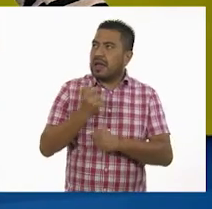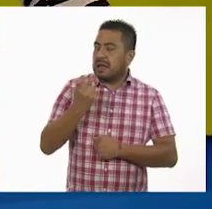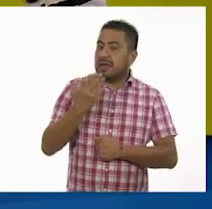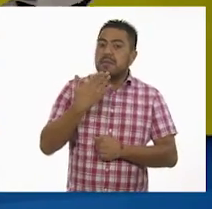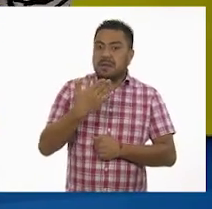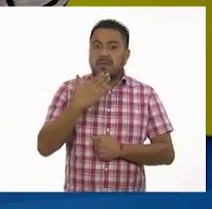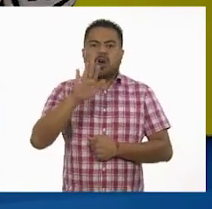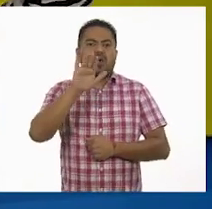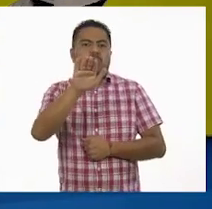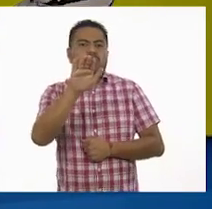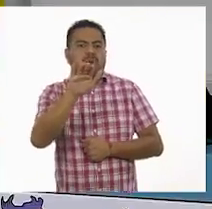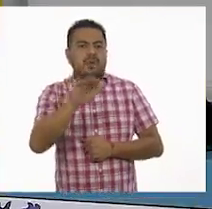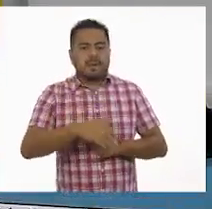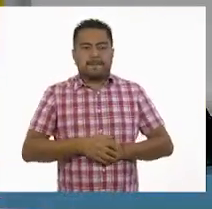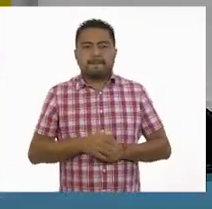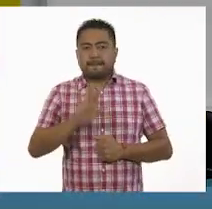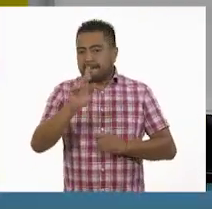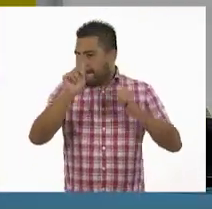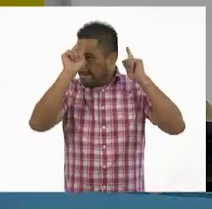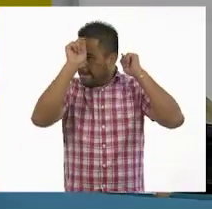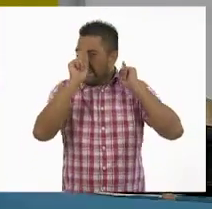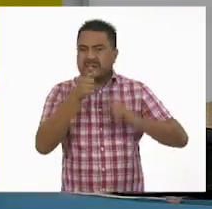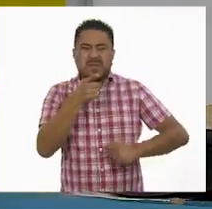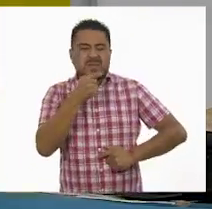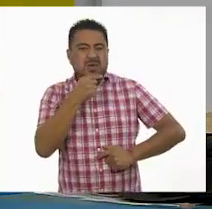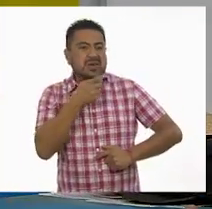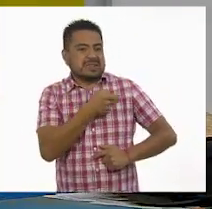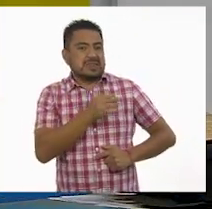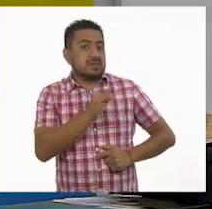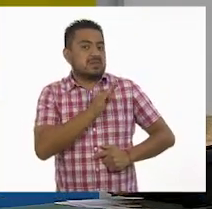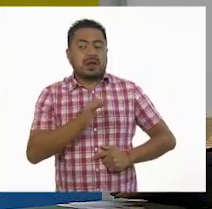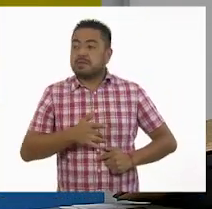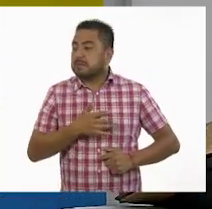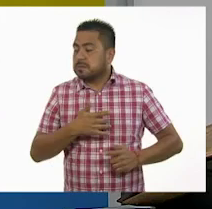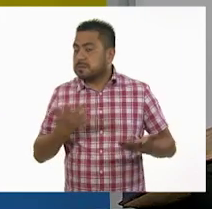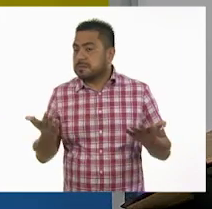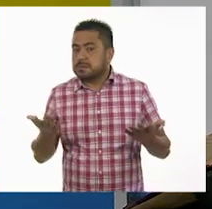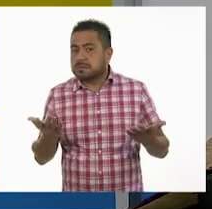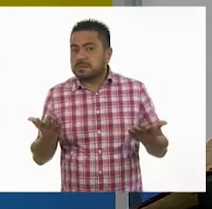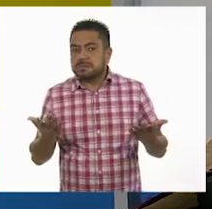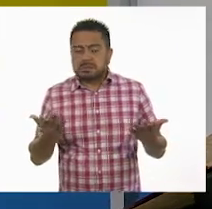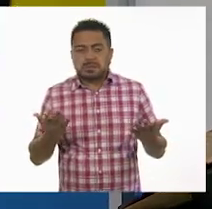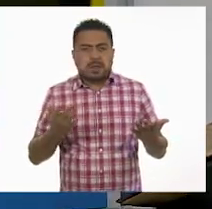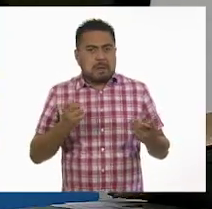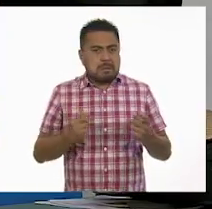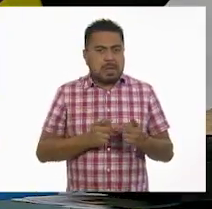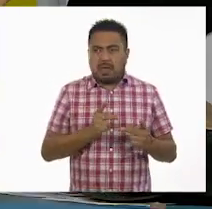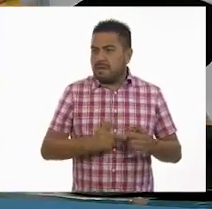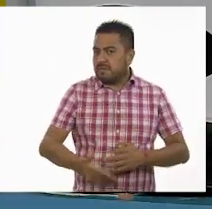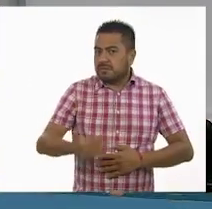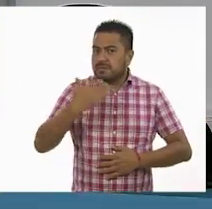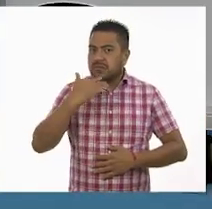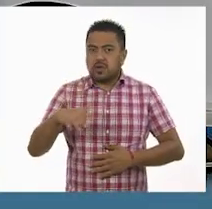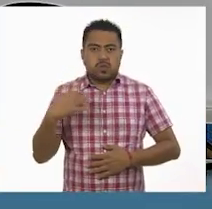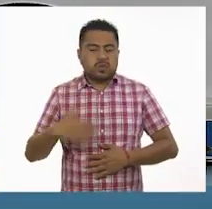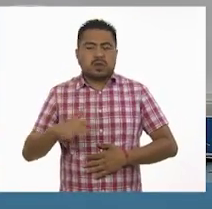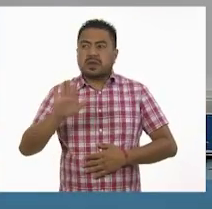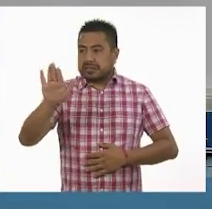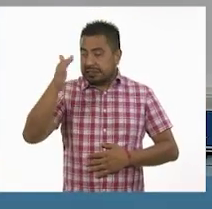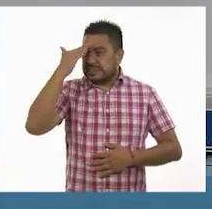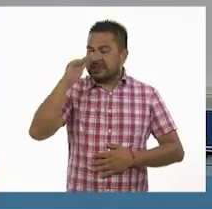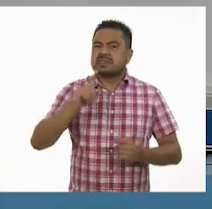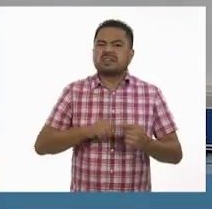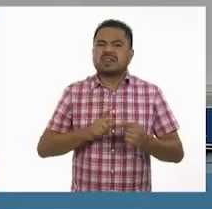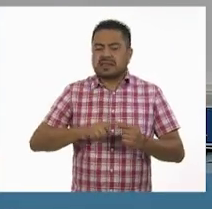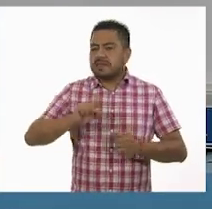bien, muy bien. Oye, y... si queda acá este, este, para el policía, ¿qué te parece? ¿No? Le queda perfecto para el policía. quién